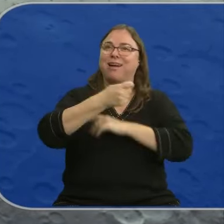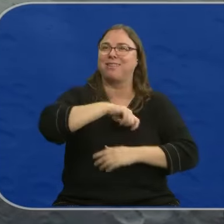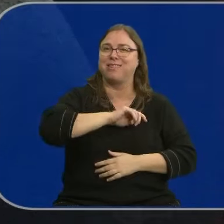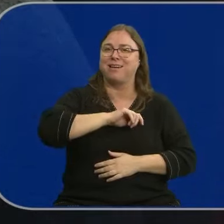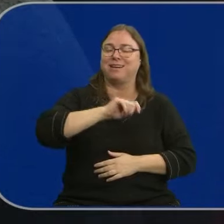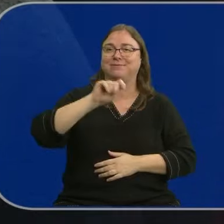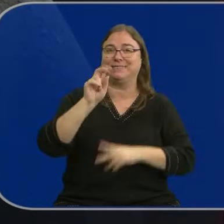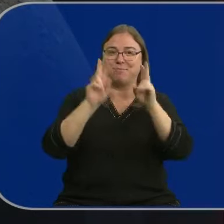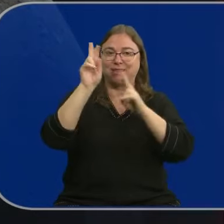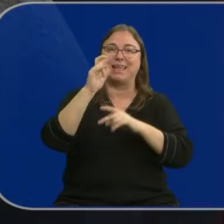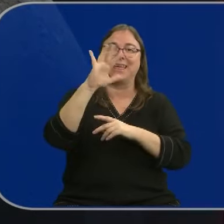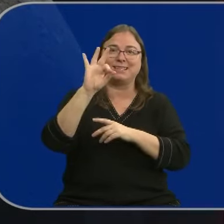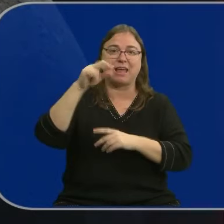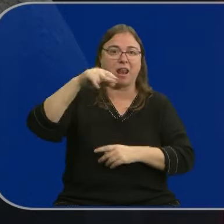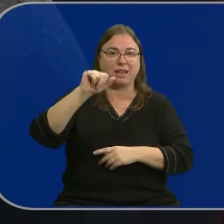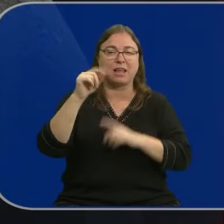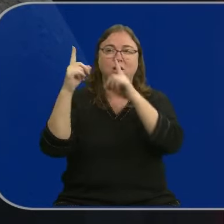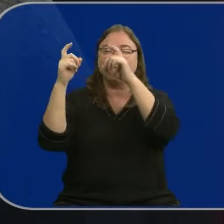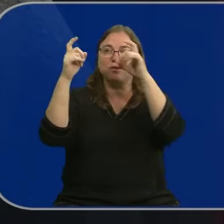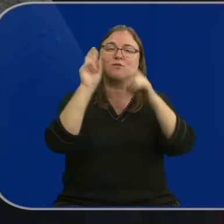espaciales como la ESA y la NASA.